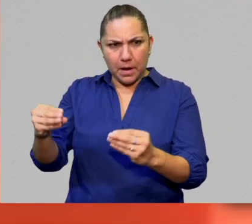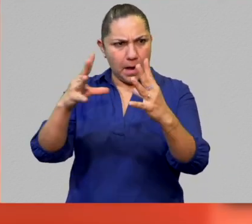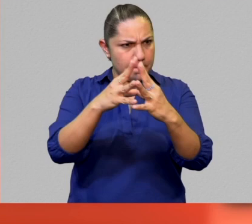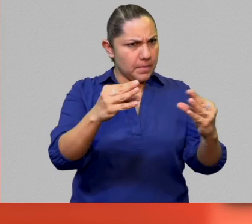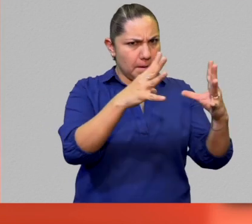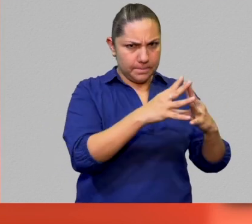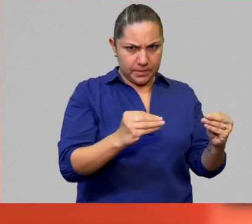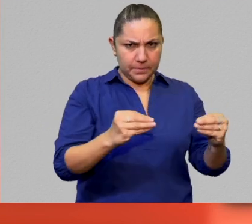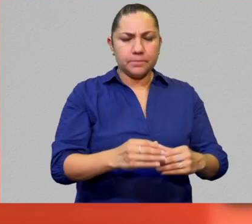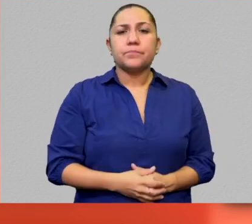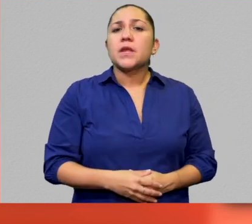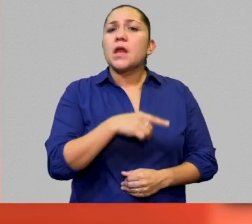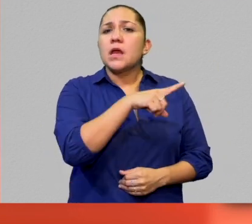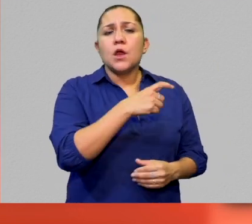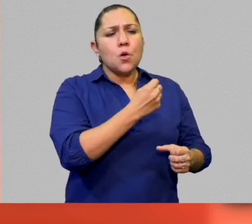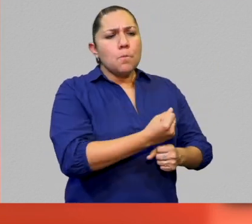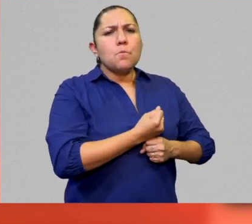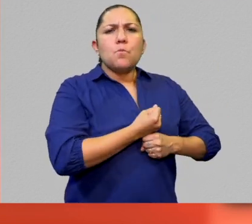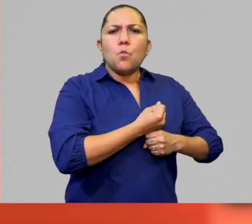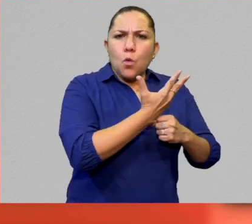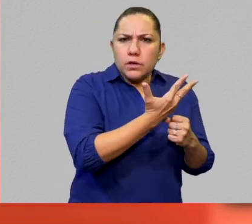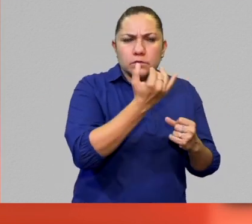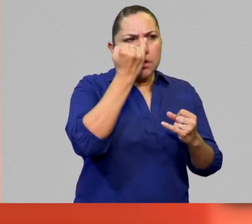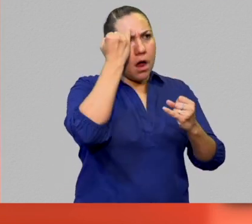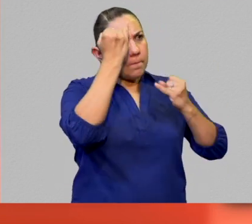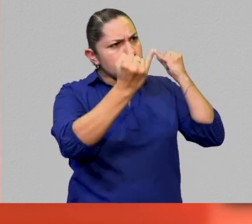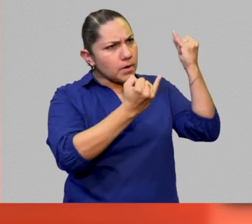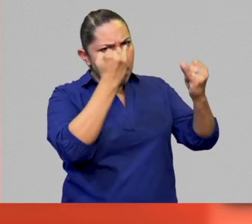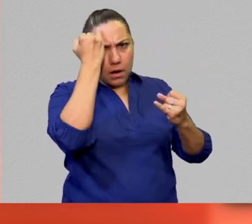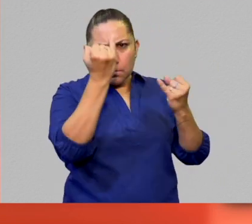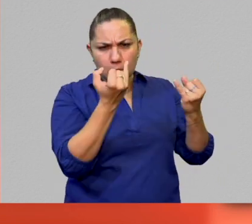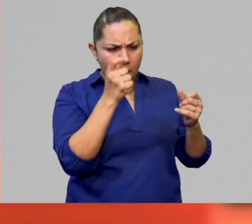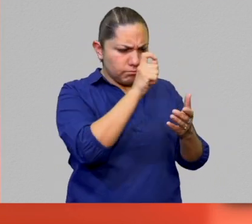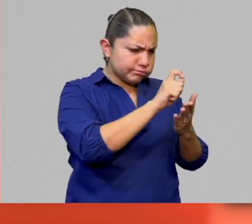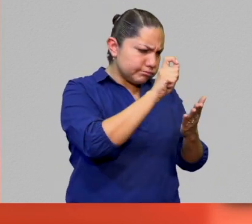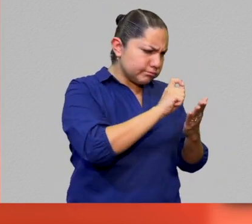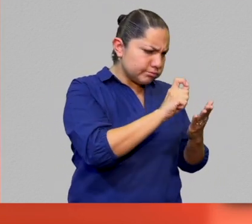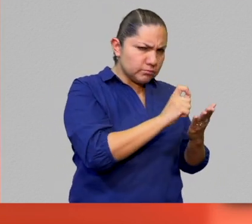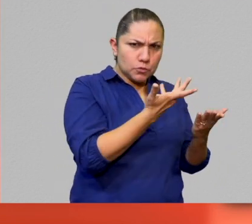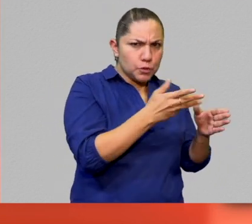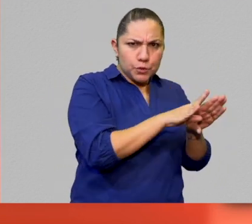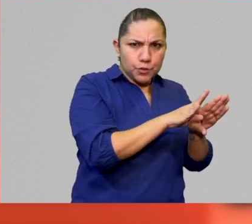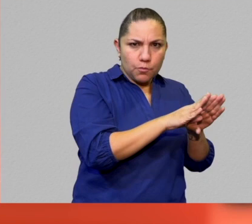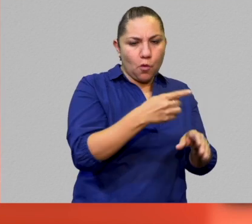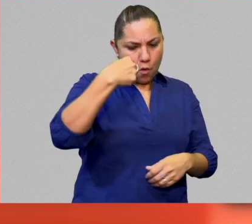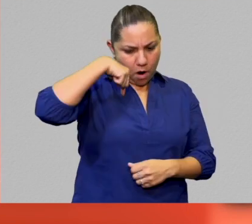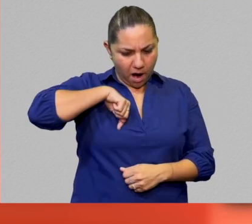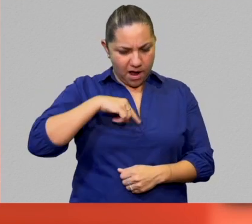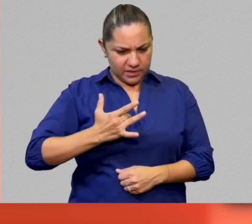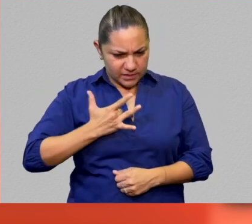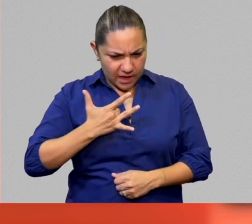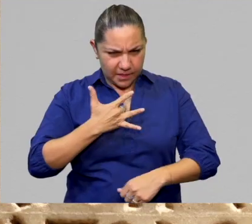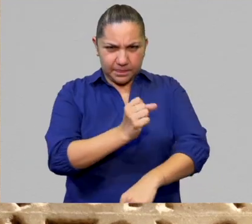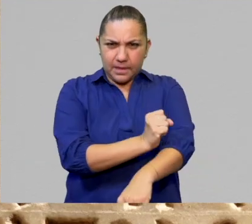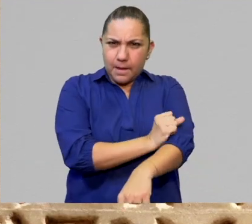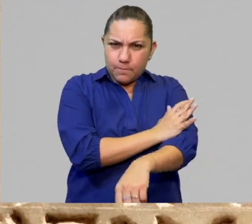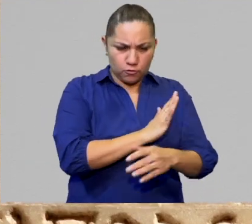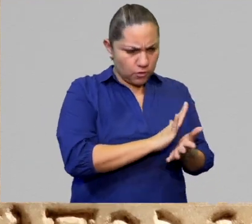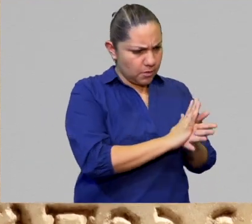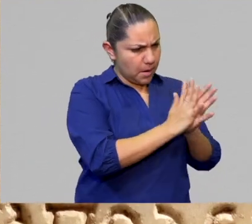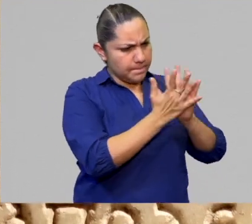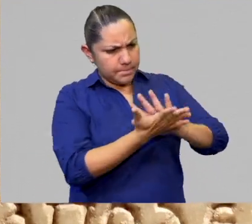La poesía y la capacidad de crearla nace a través de las emociones y se concreta de diversas formas.